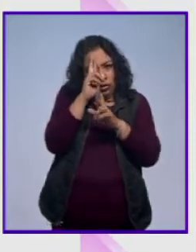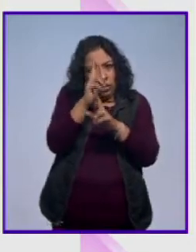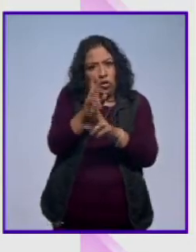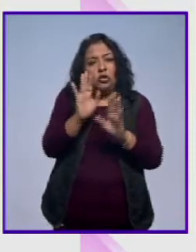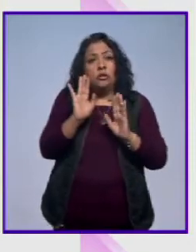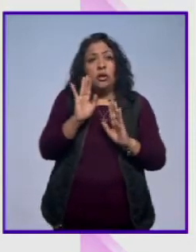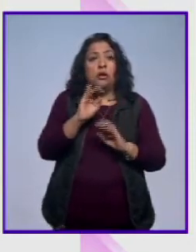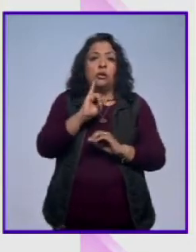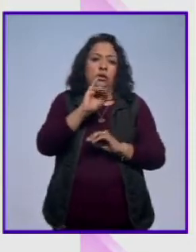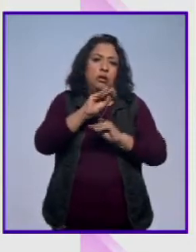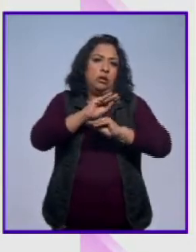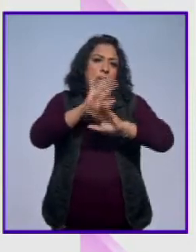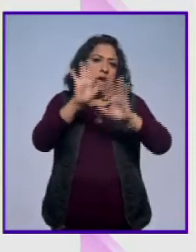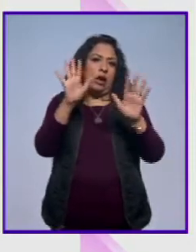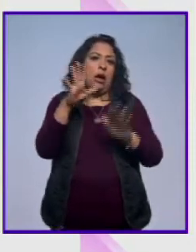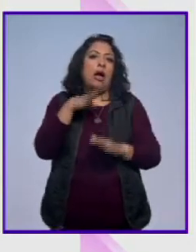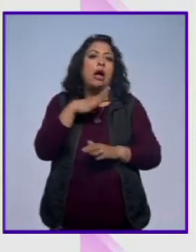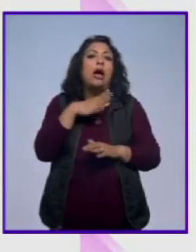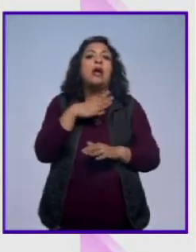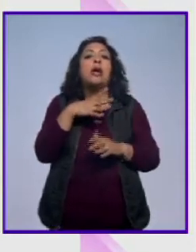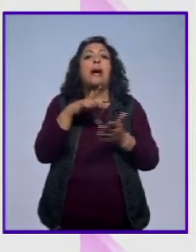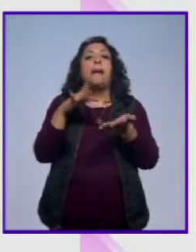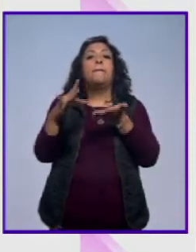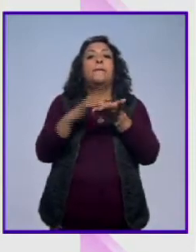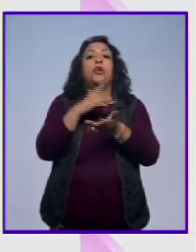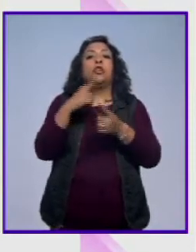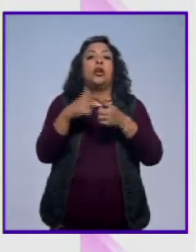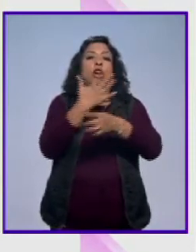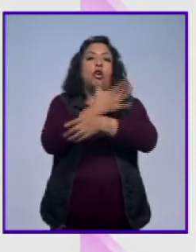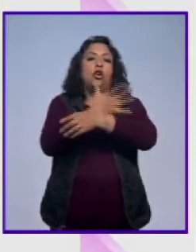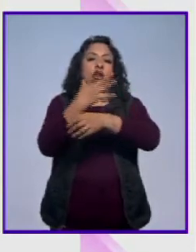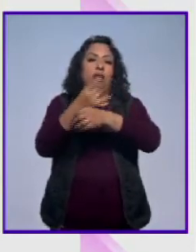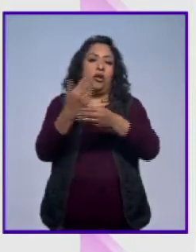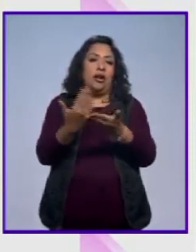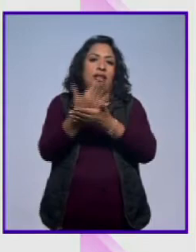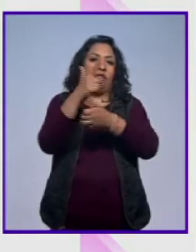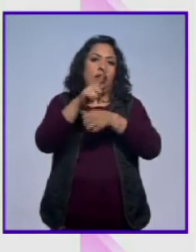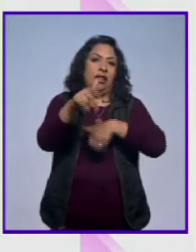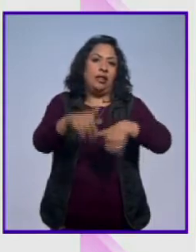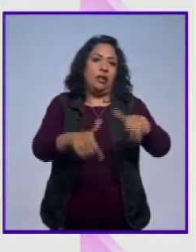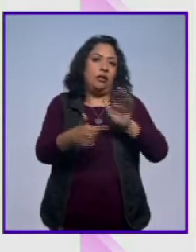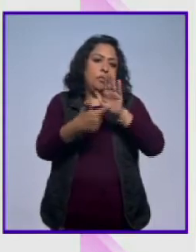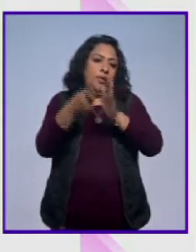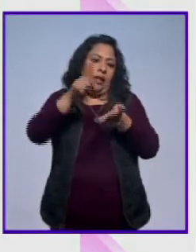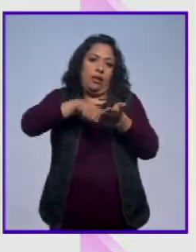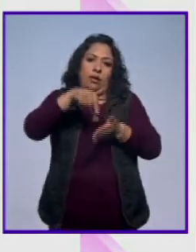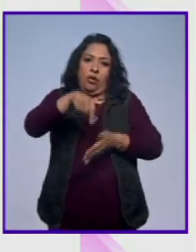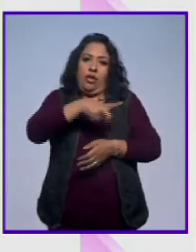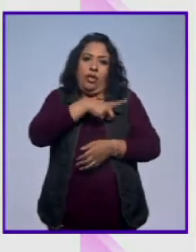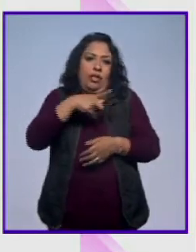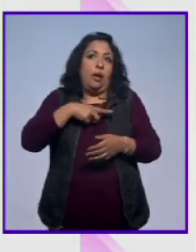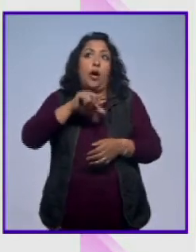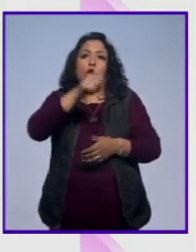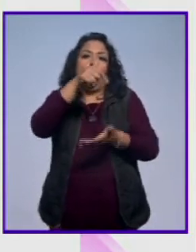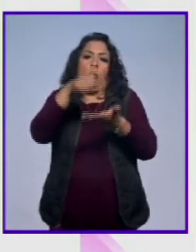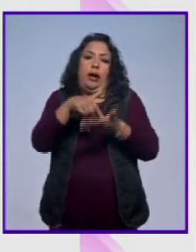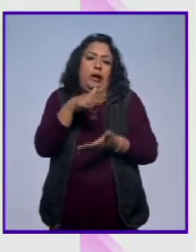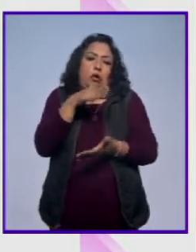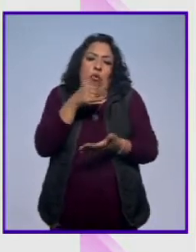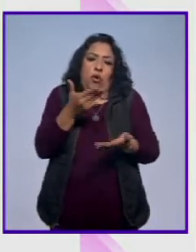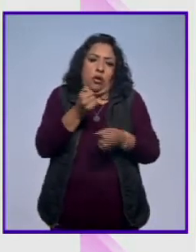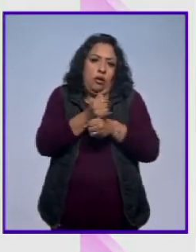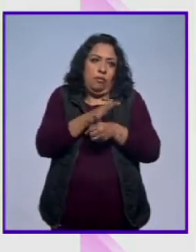y por supuesto con el gran apoyo de la Coordinación Nacional de Teatro de tener este teatro, tenía que ser aquí, no podía ser en ningún otro lugar.